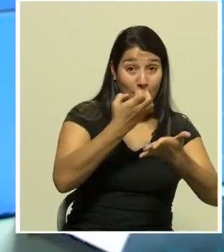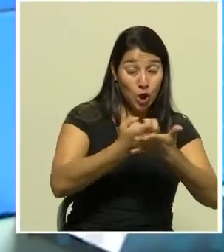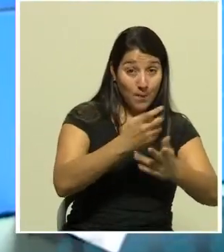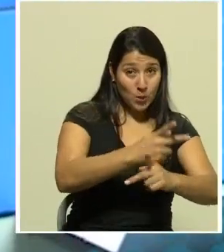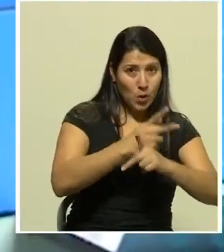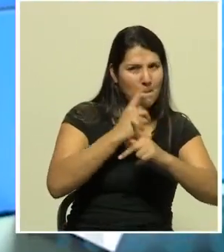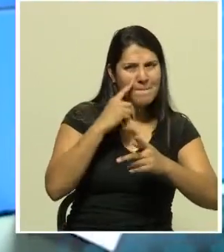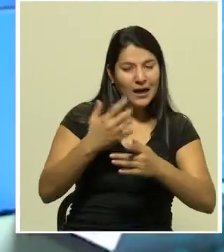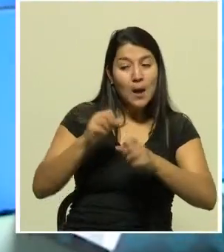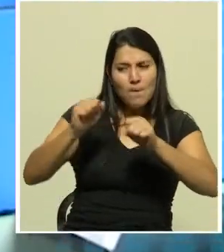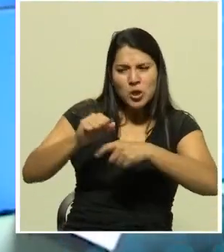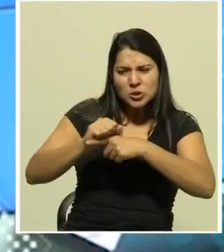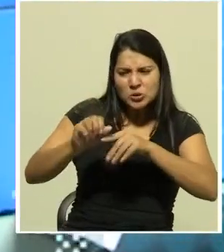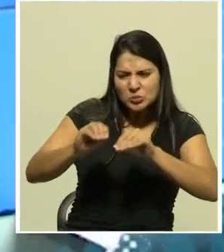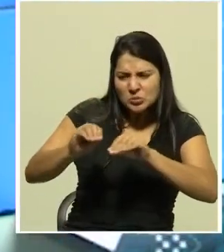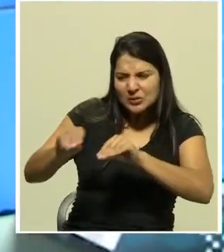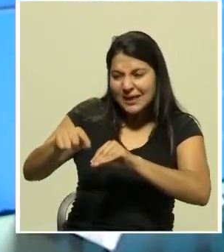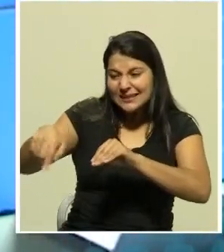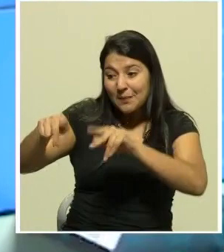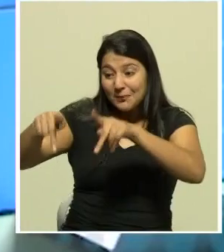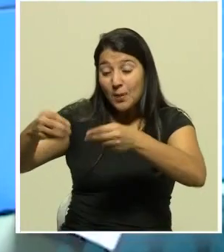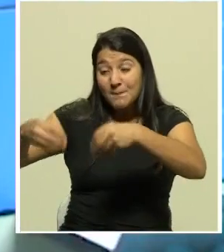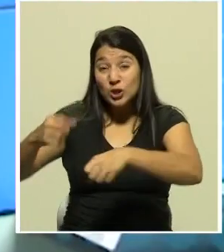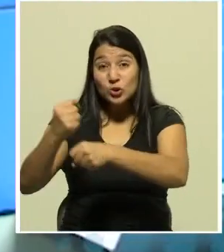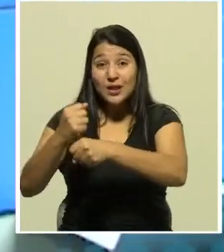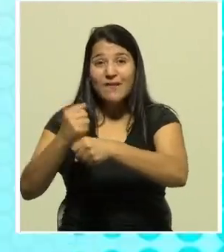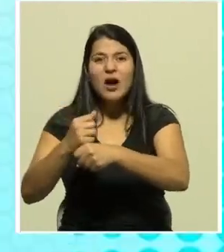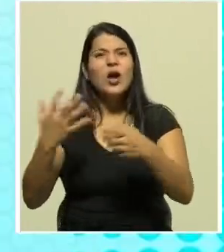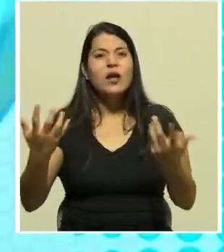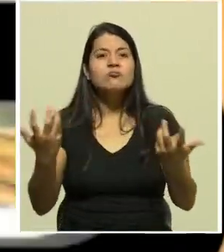desempleadas en áreas donde las empresas requieren personal